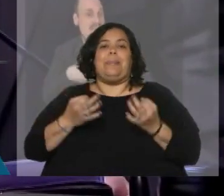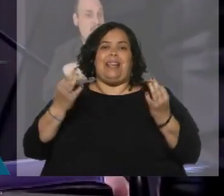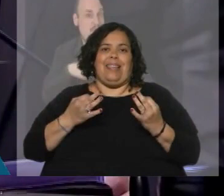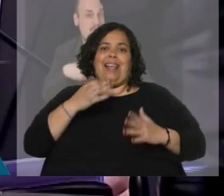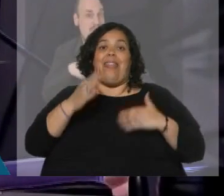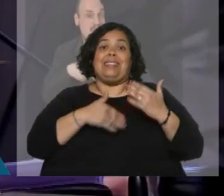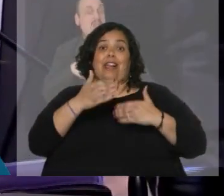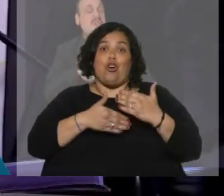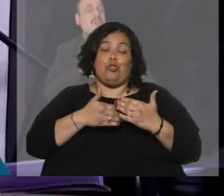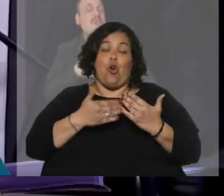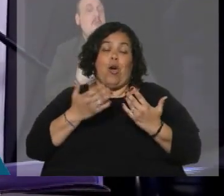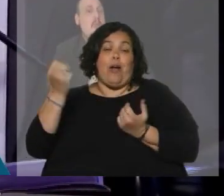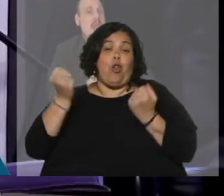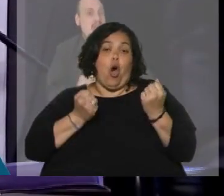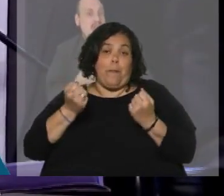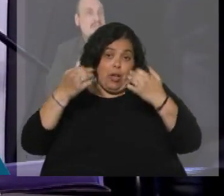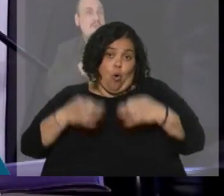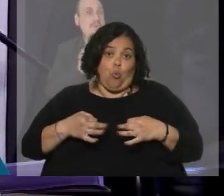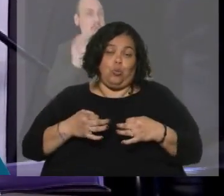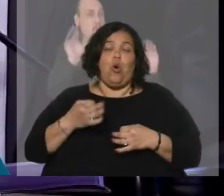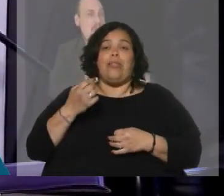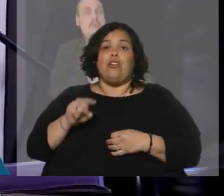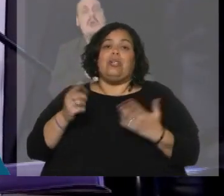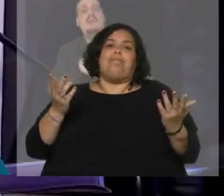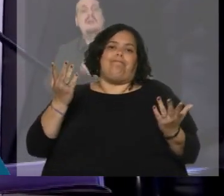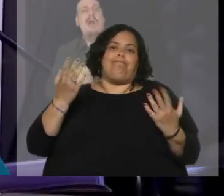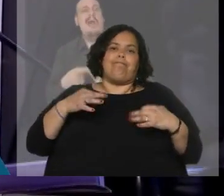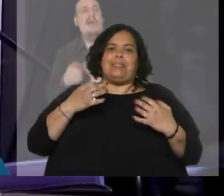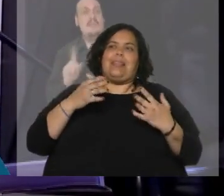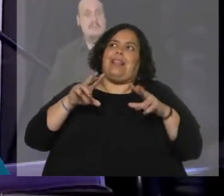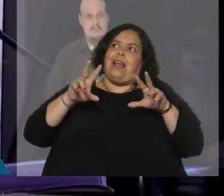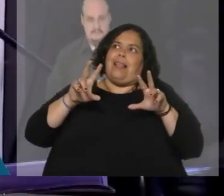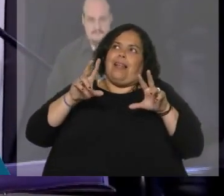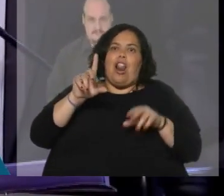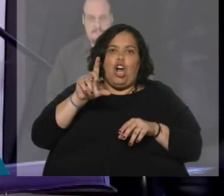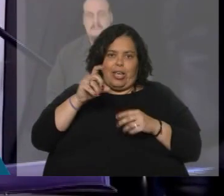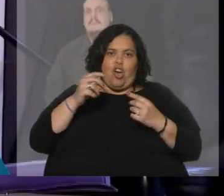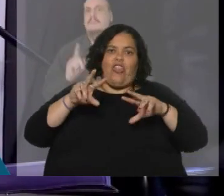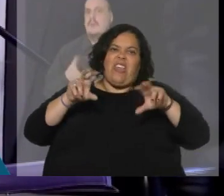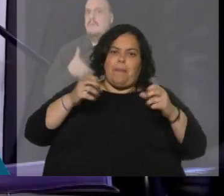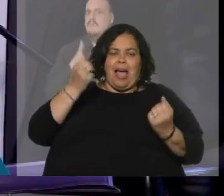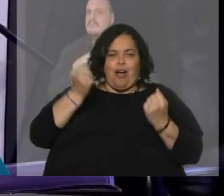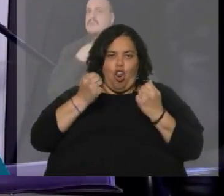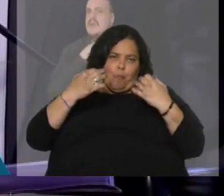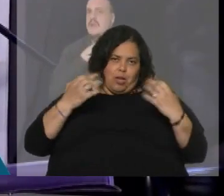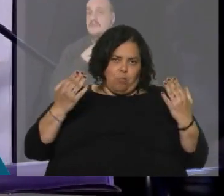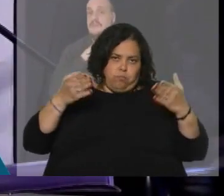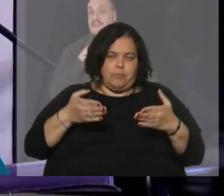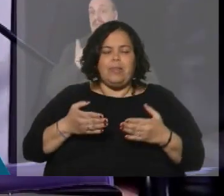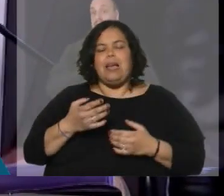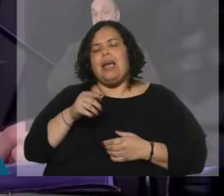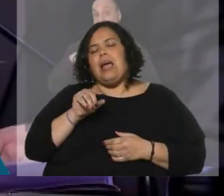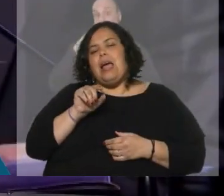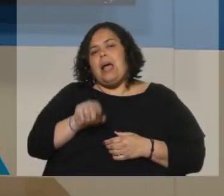económico y en teoría monetaria. Entonces, para redondear esta primera parte del